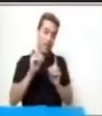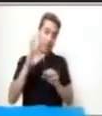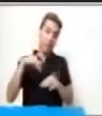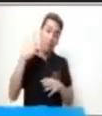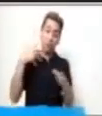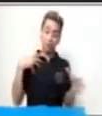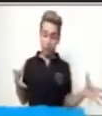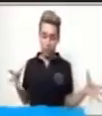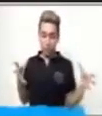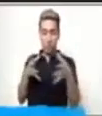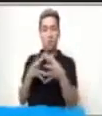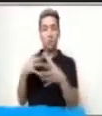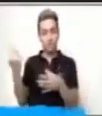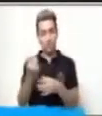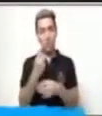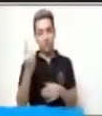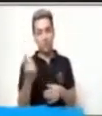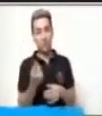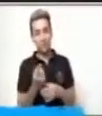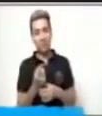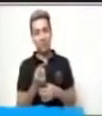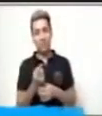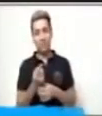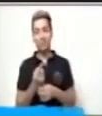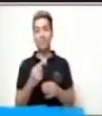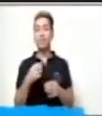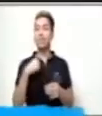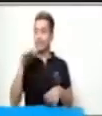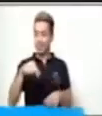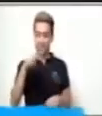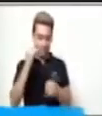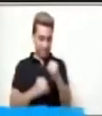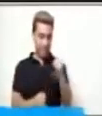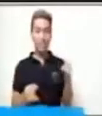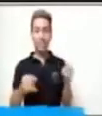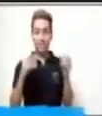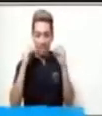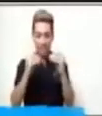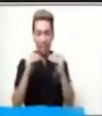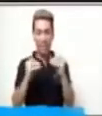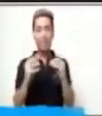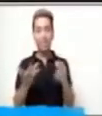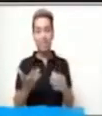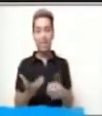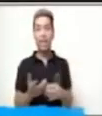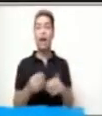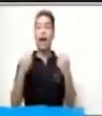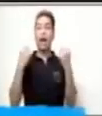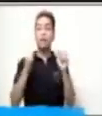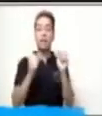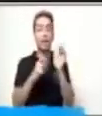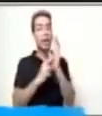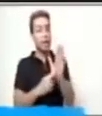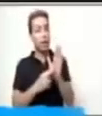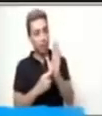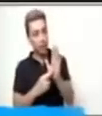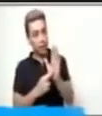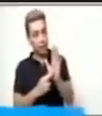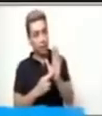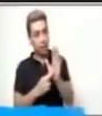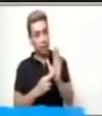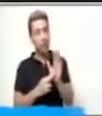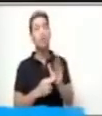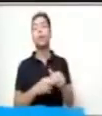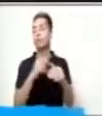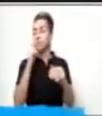todos. Entonces, quiero finalizar la clase haciendo algunas recomendaciones que, por cierto,